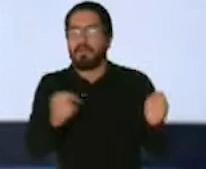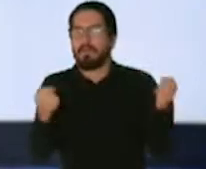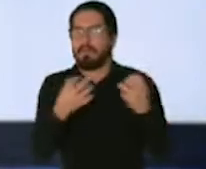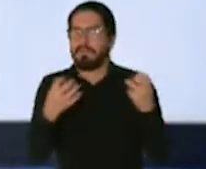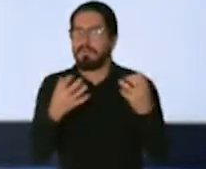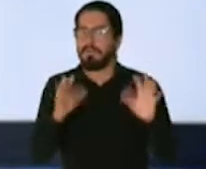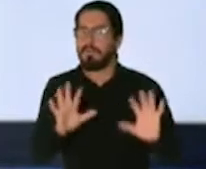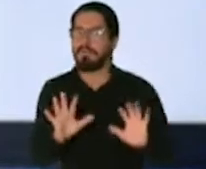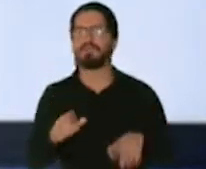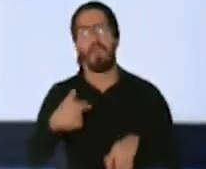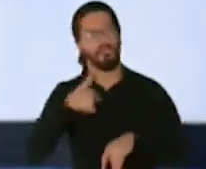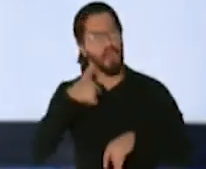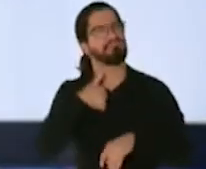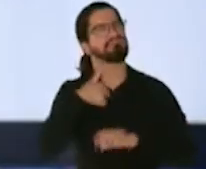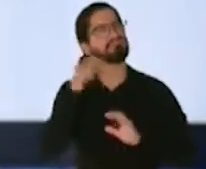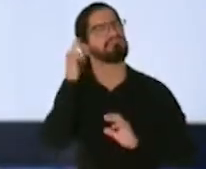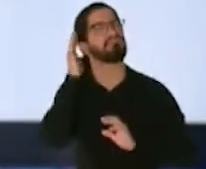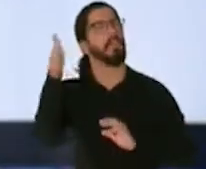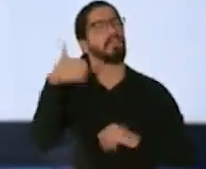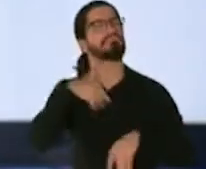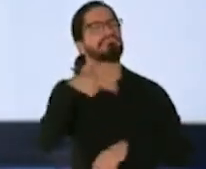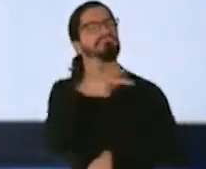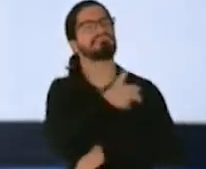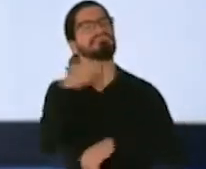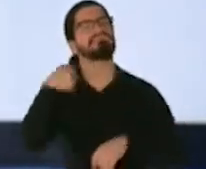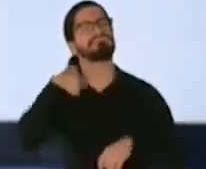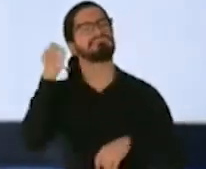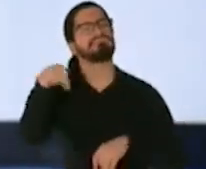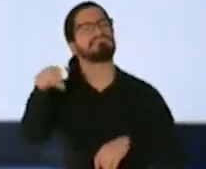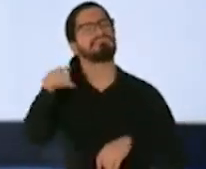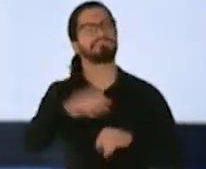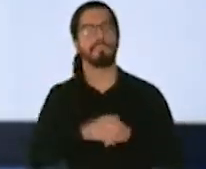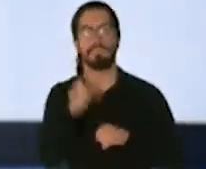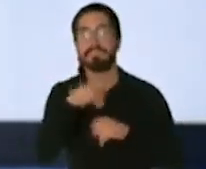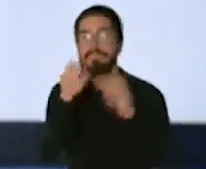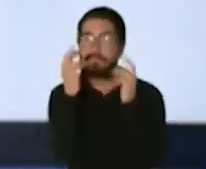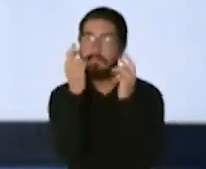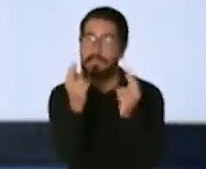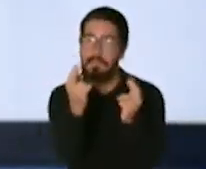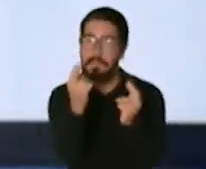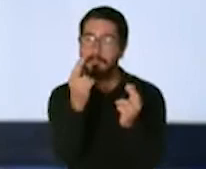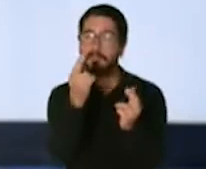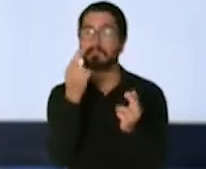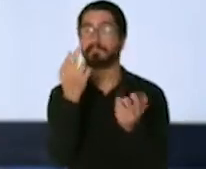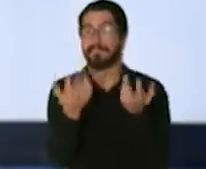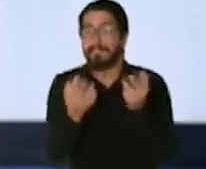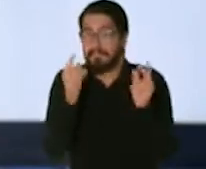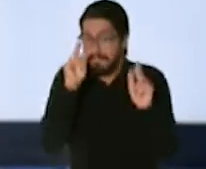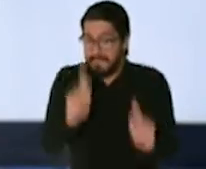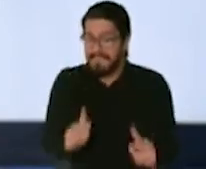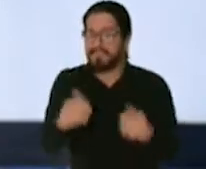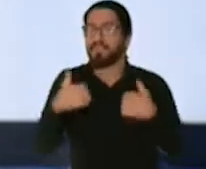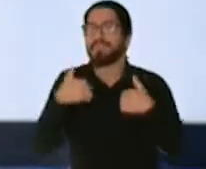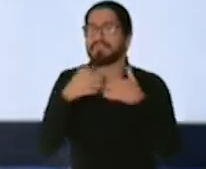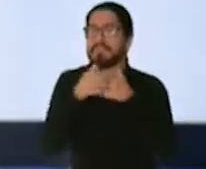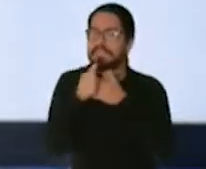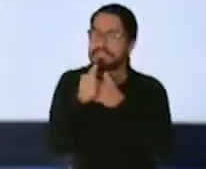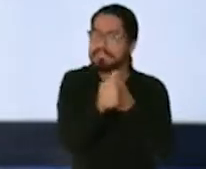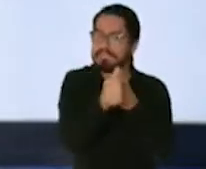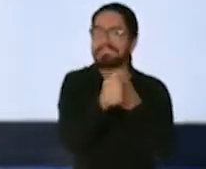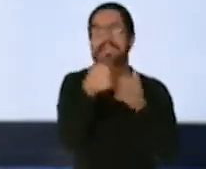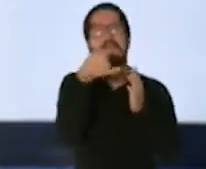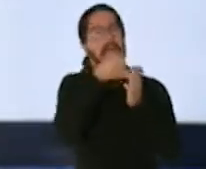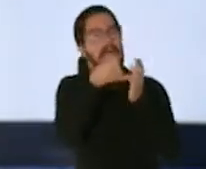a y lo que yo quiero es exhortar a la ciudadanía a que cada persona que tenga algún tipo de posición de liderato en Puerto Rico sea un artista un